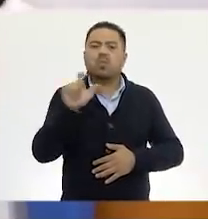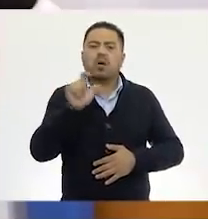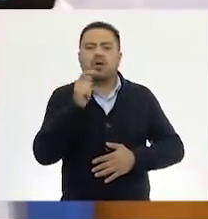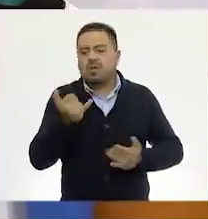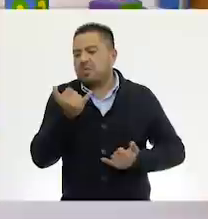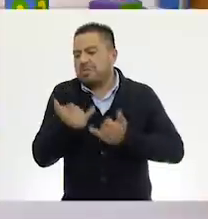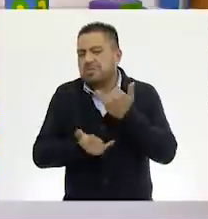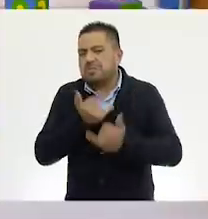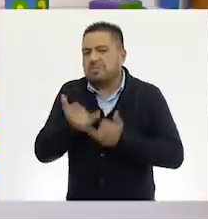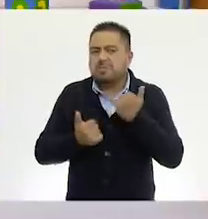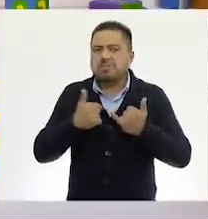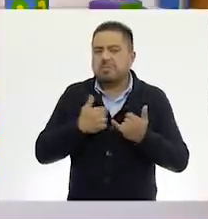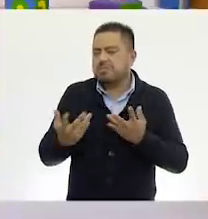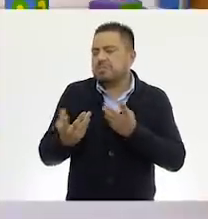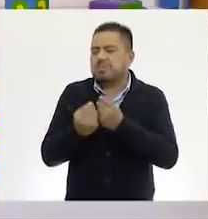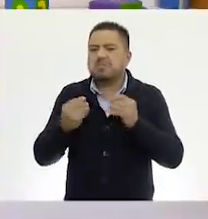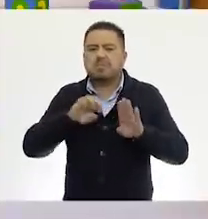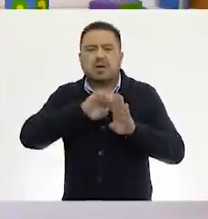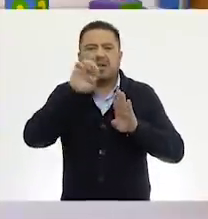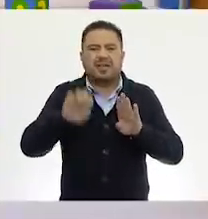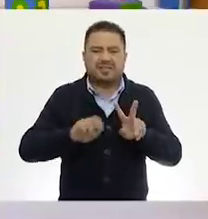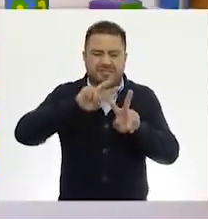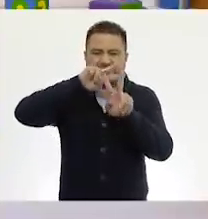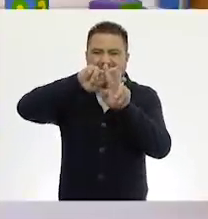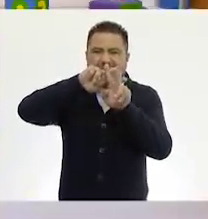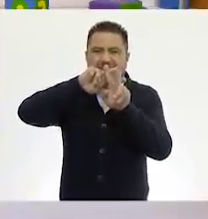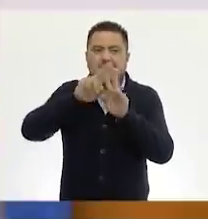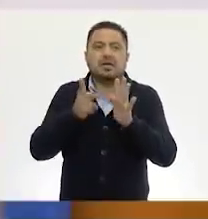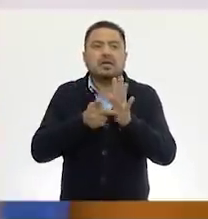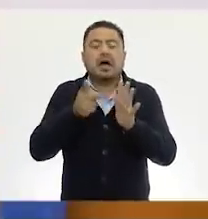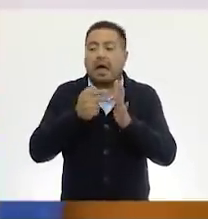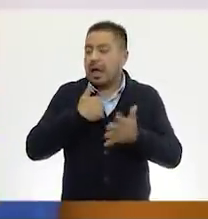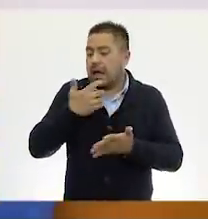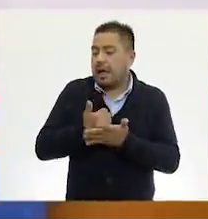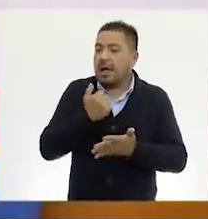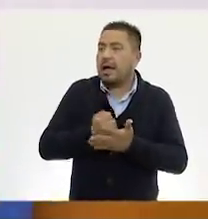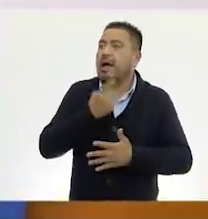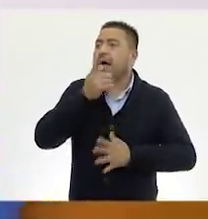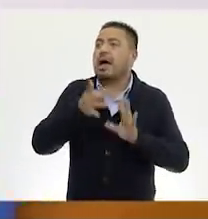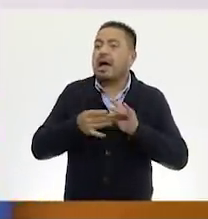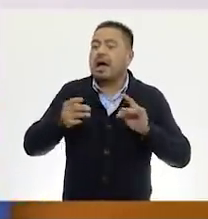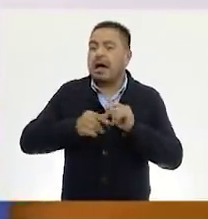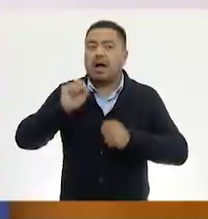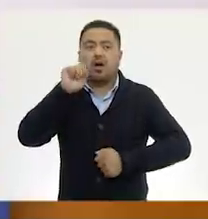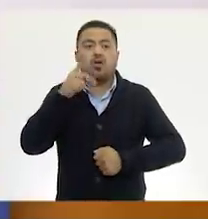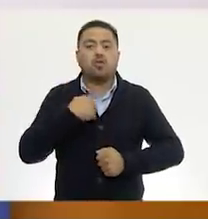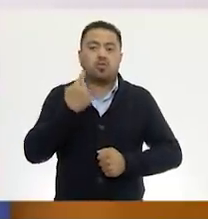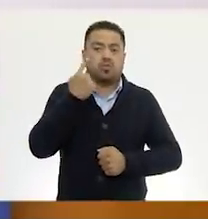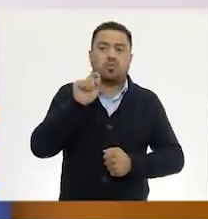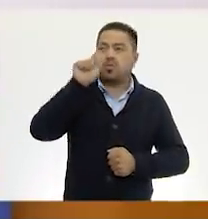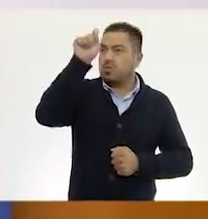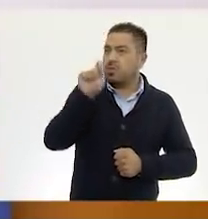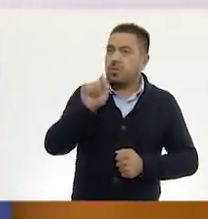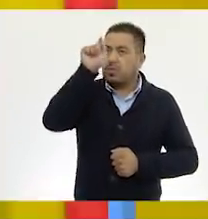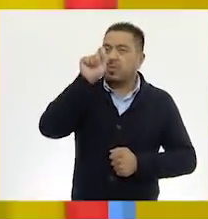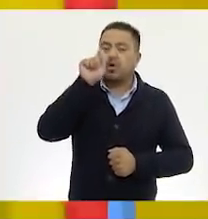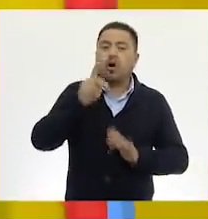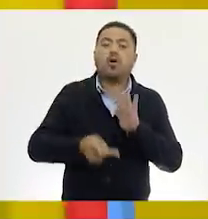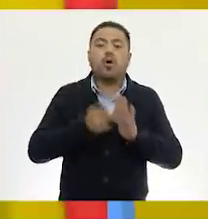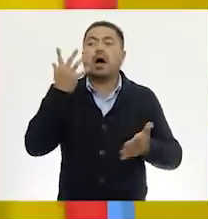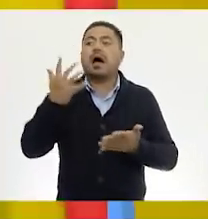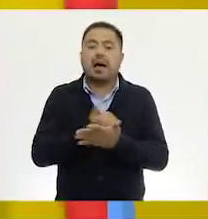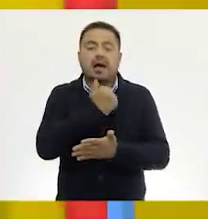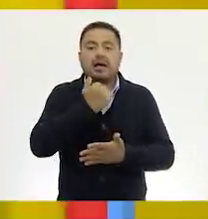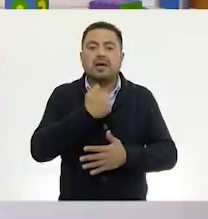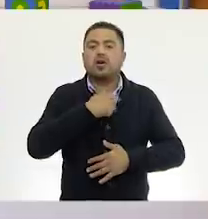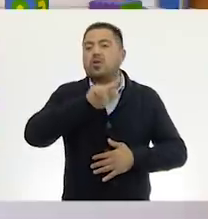a jugar, por ejemplo, gato, cuando las veces que yo ganaba yo decía, ok, llevo uno. Y si volvía a ganar otra